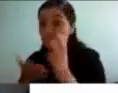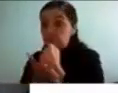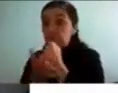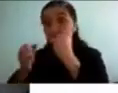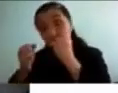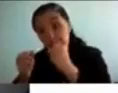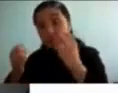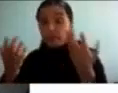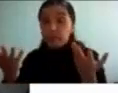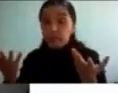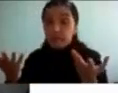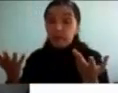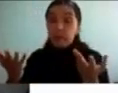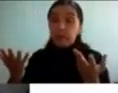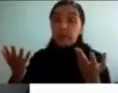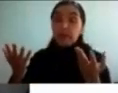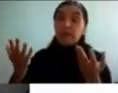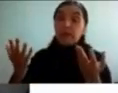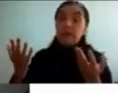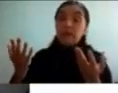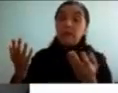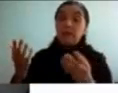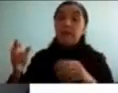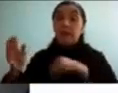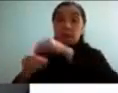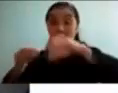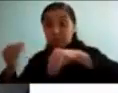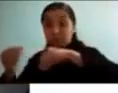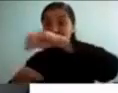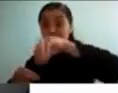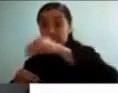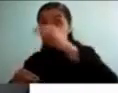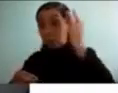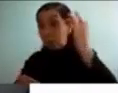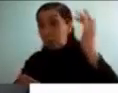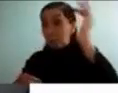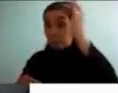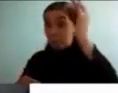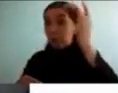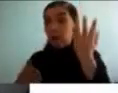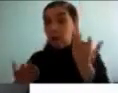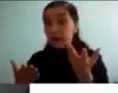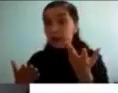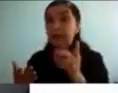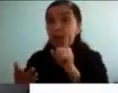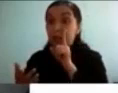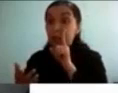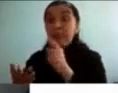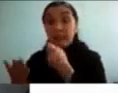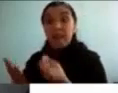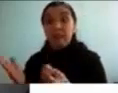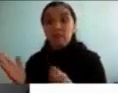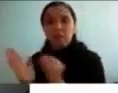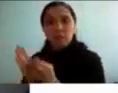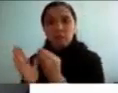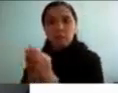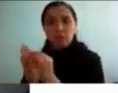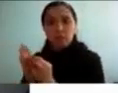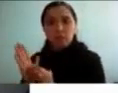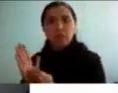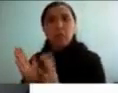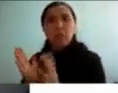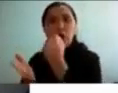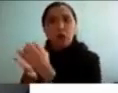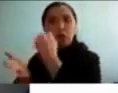aquellos perfiles hiperactivos y con una buena capacidad intelectual tengan un rendimiento muy alto y en cuanto a los ramos de